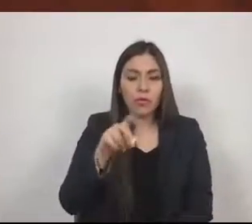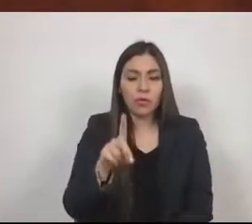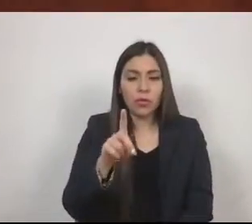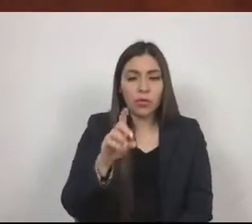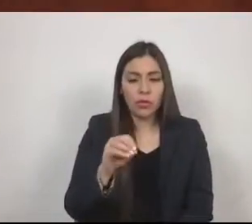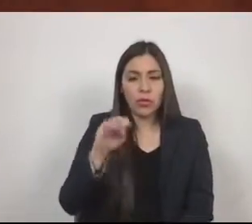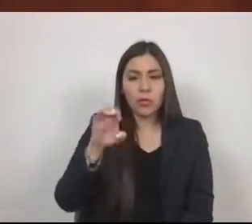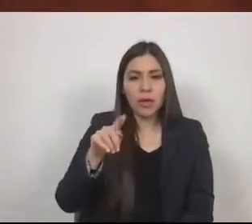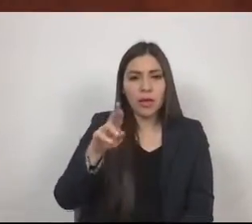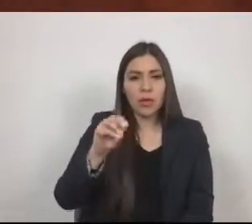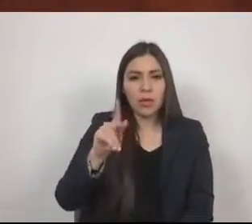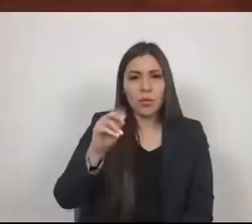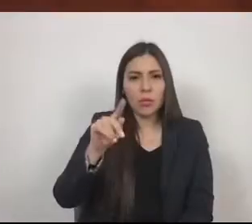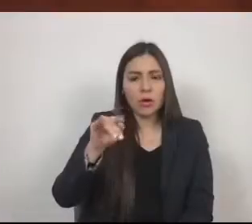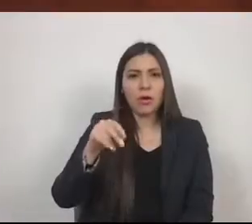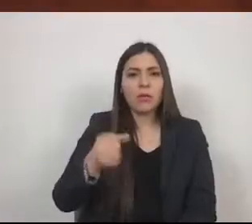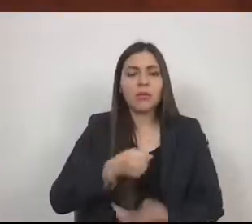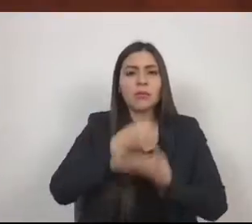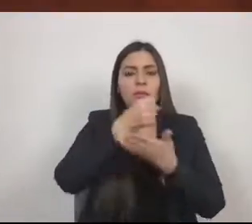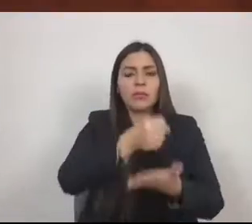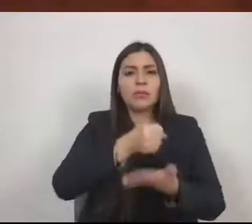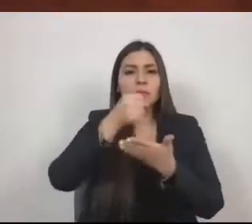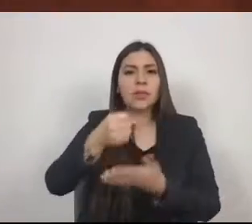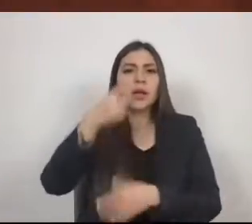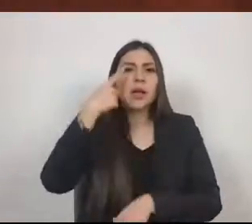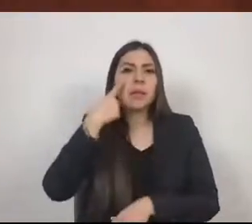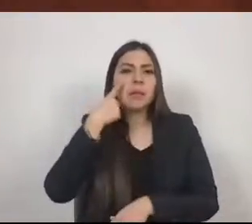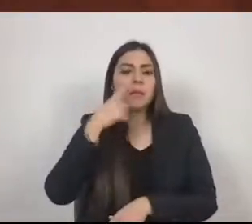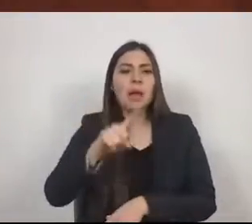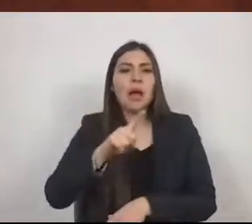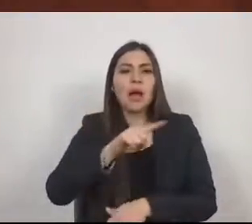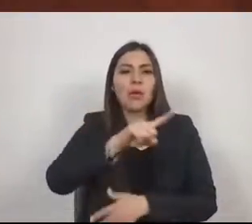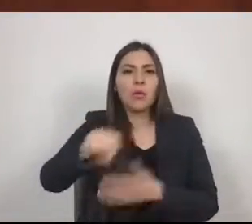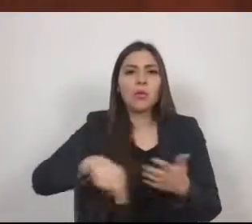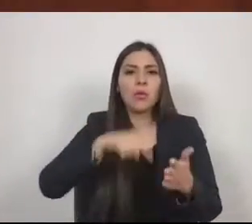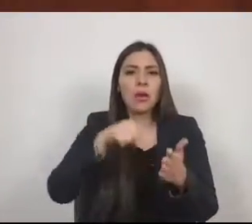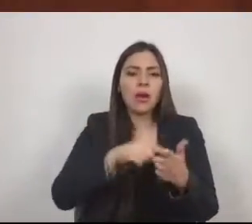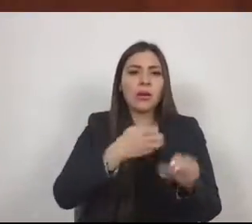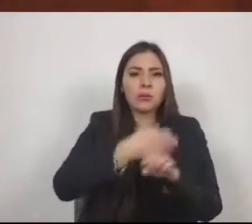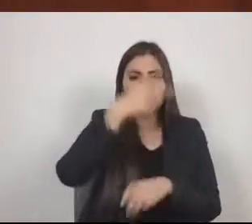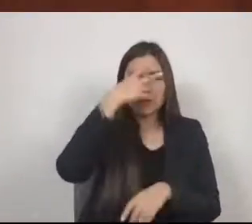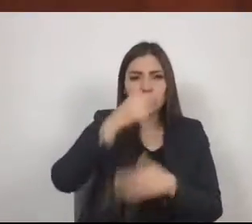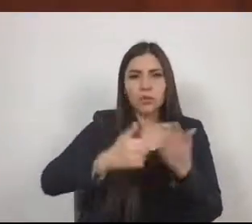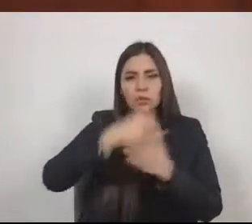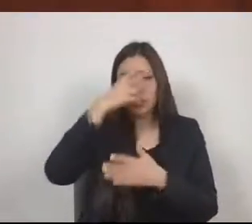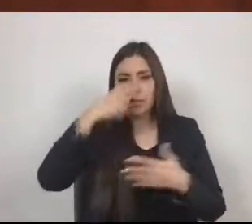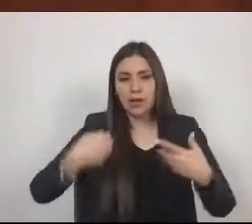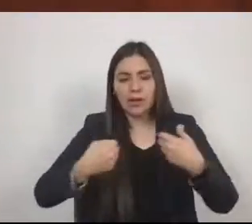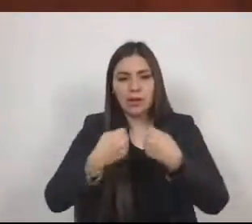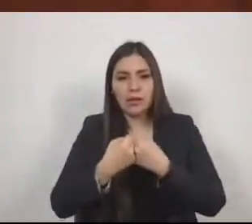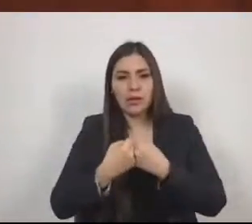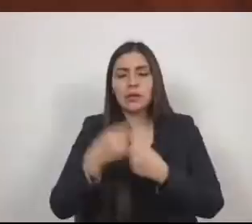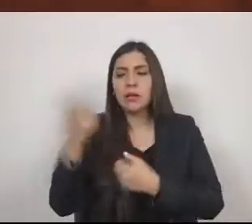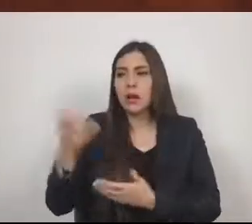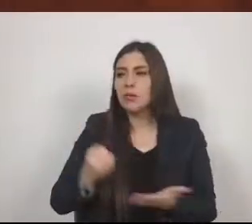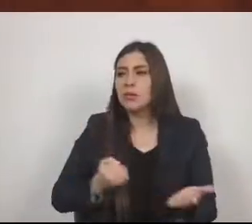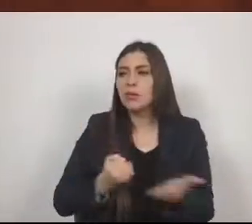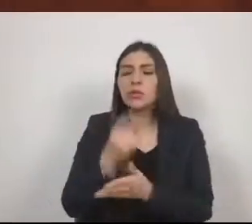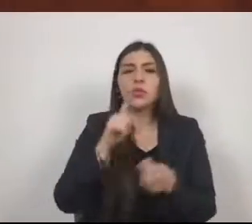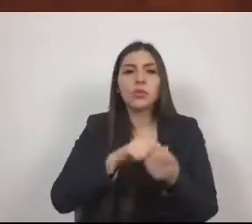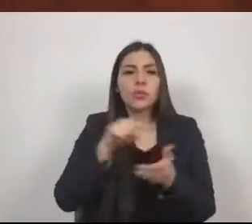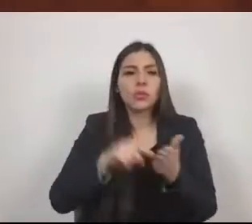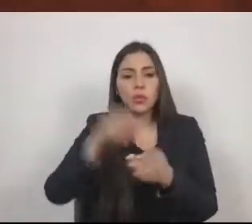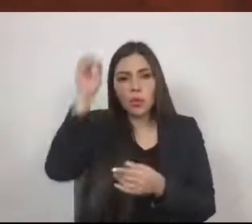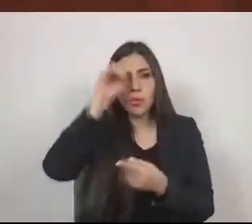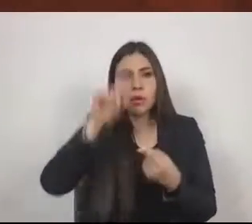para las zonas metropolitanas definidas por el consejo, con la opinión de la CEDATU, la CEMARNAP, el